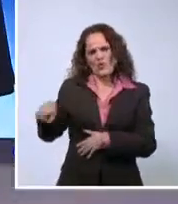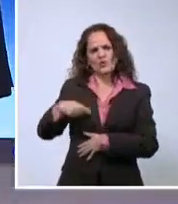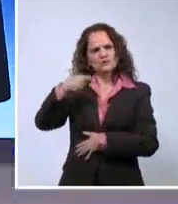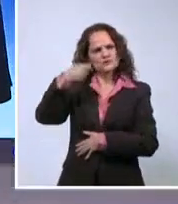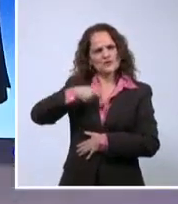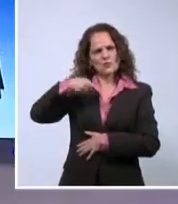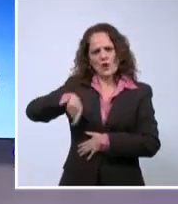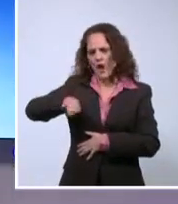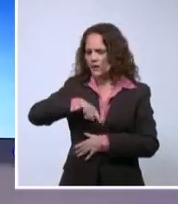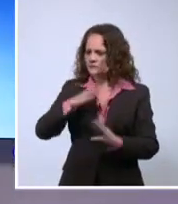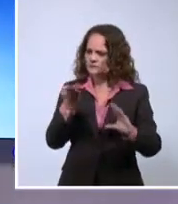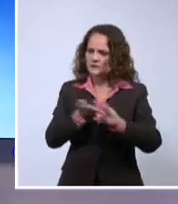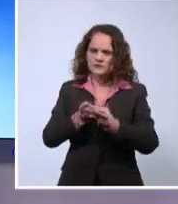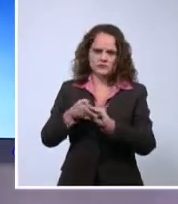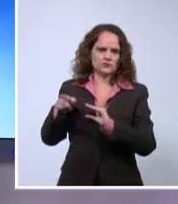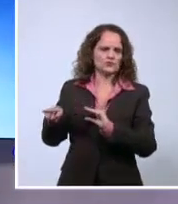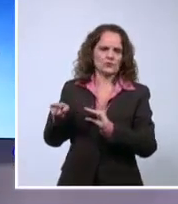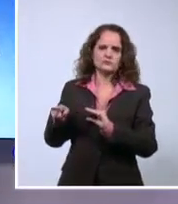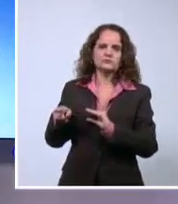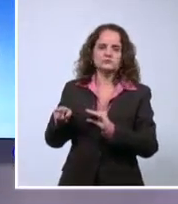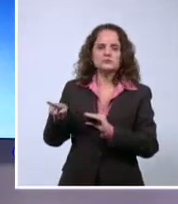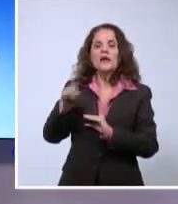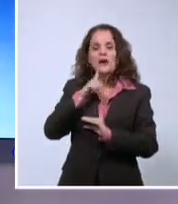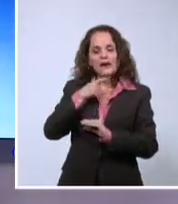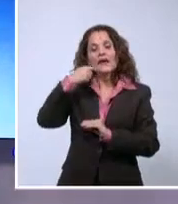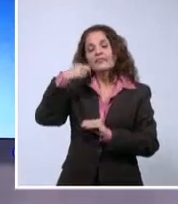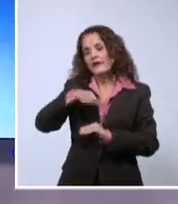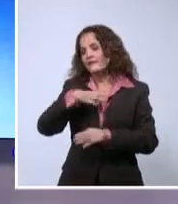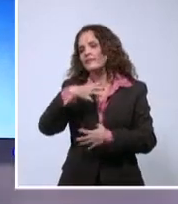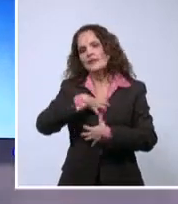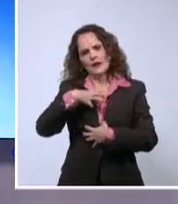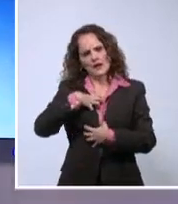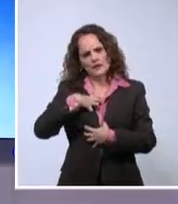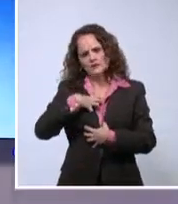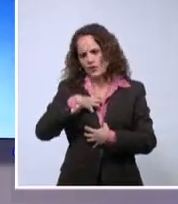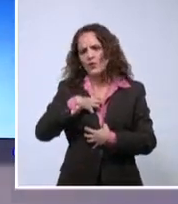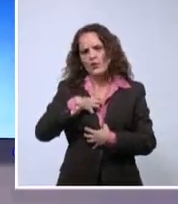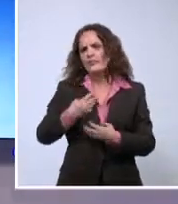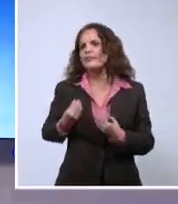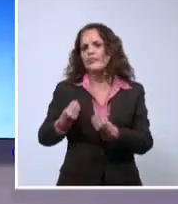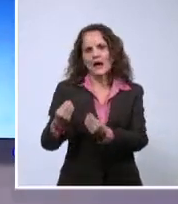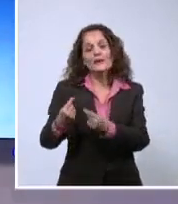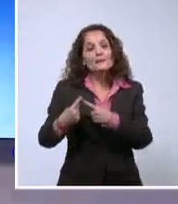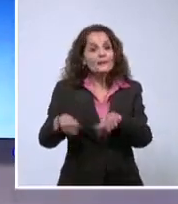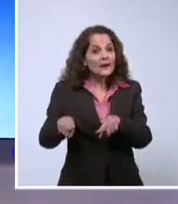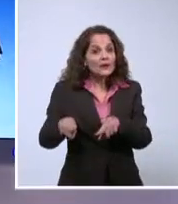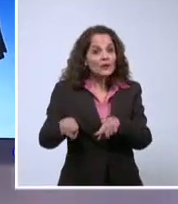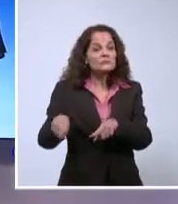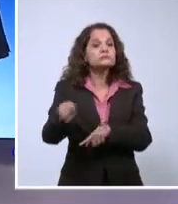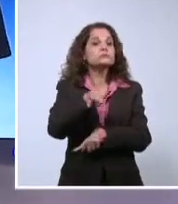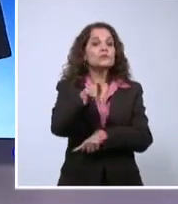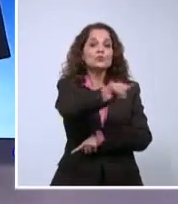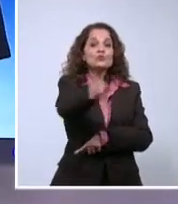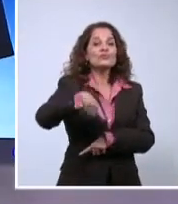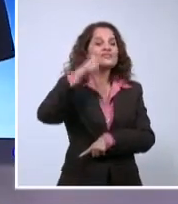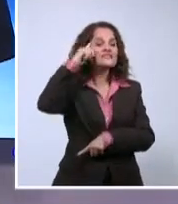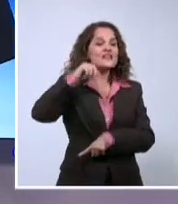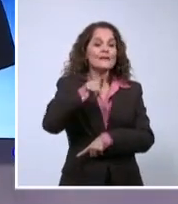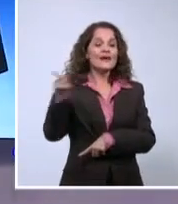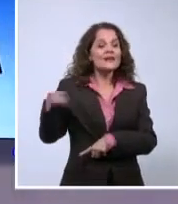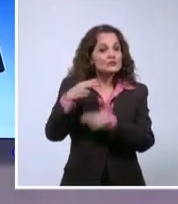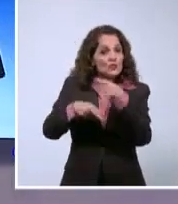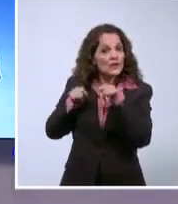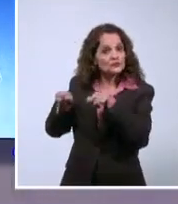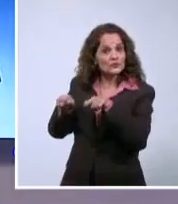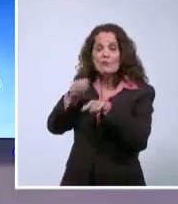aquí. Ella merece y debe tener todos sus derechos garantizados. Pero usted también merece saber que esto está ocurriendo. Que esto